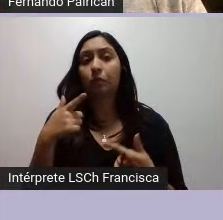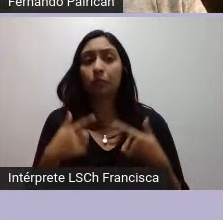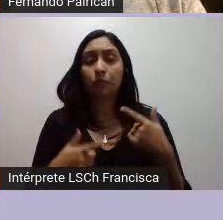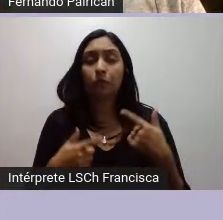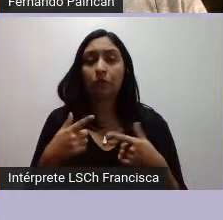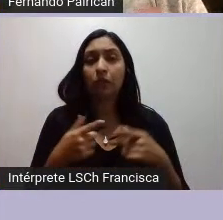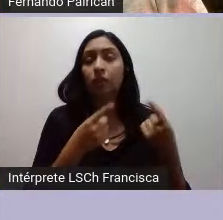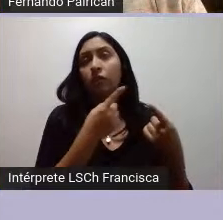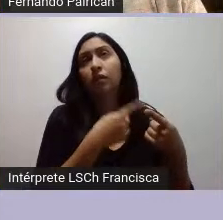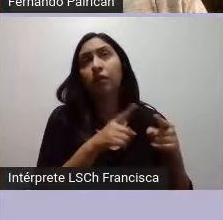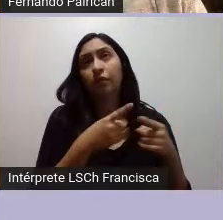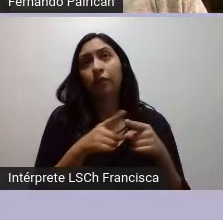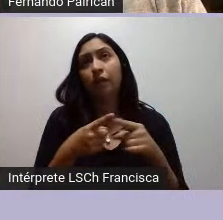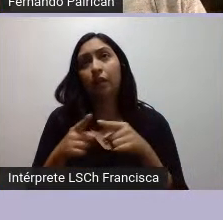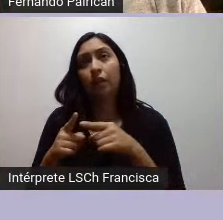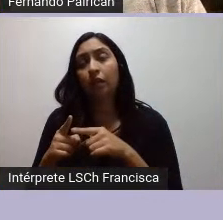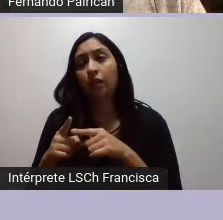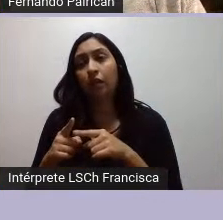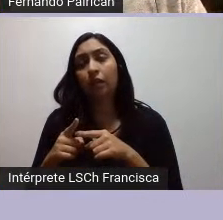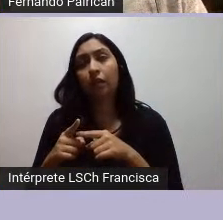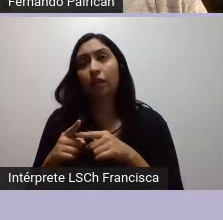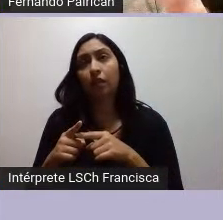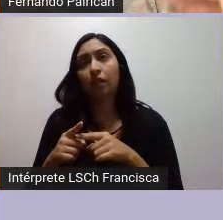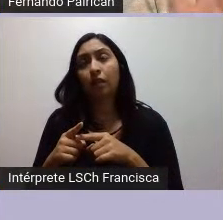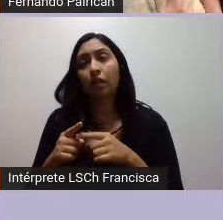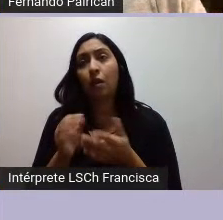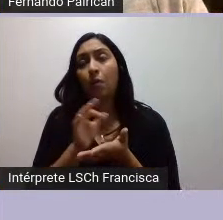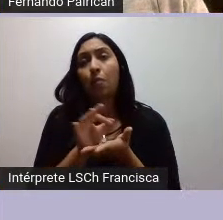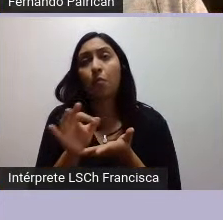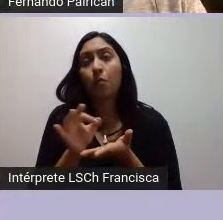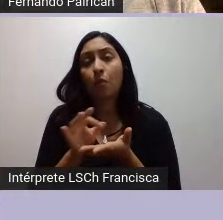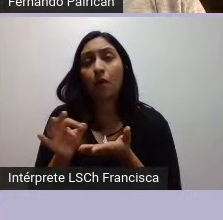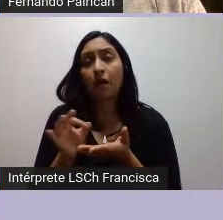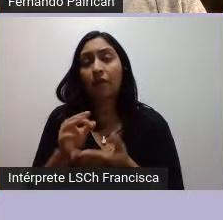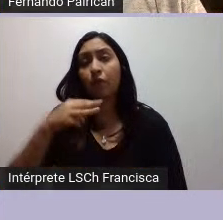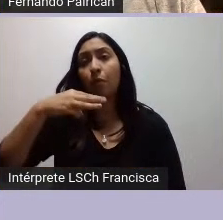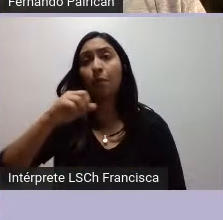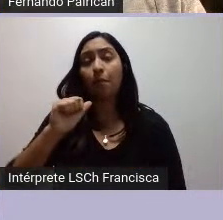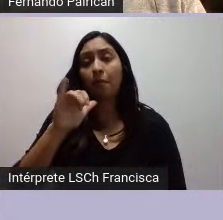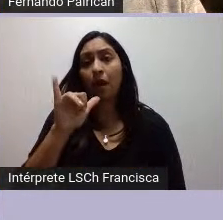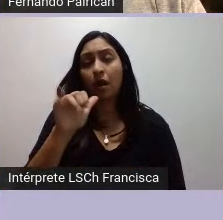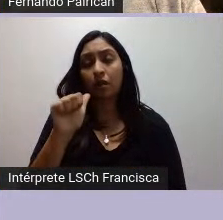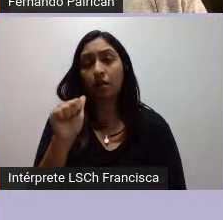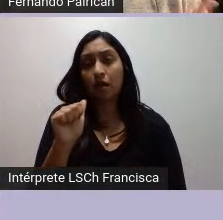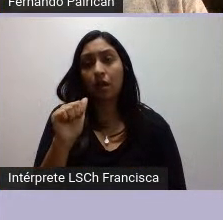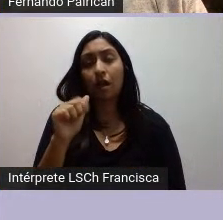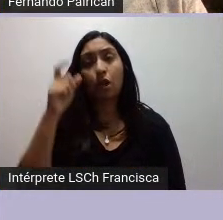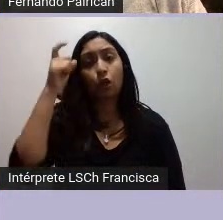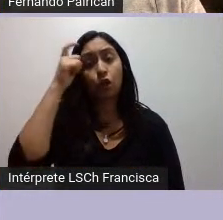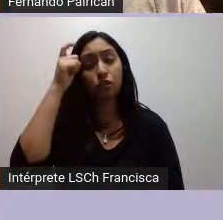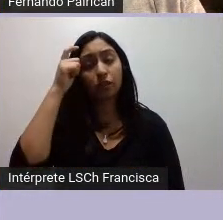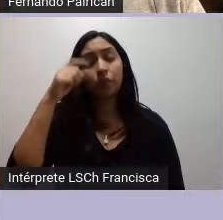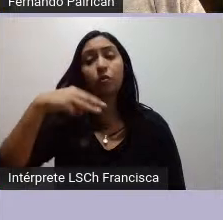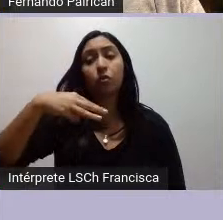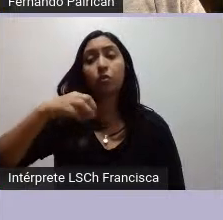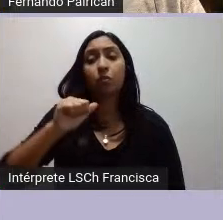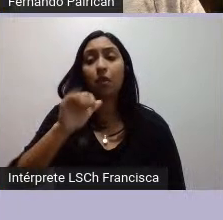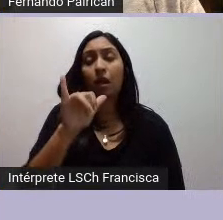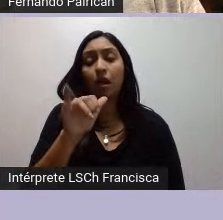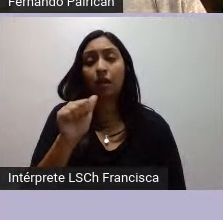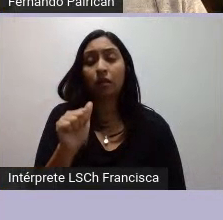pueblos mayas que conviven el concepto maya es un concepto un poco levantado por arqueólogos